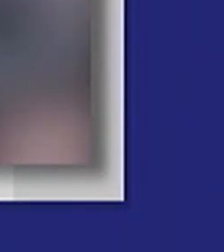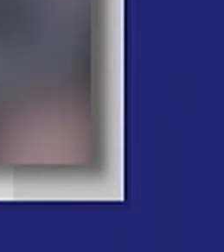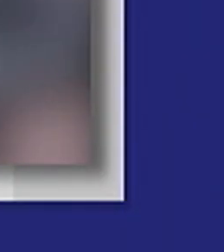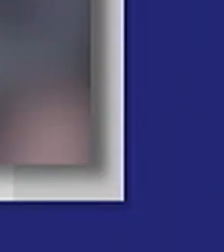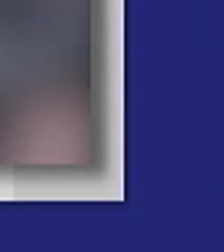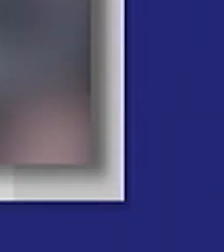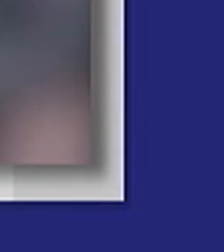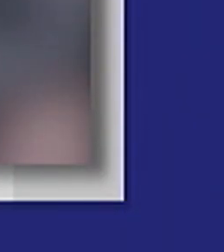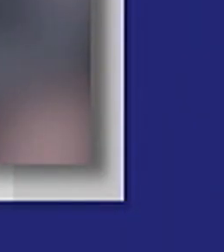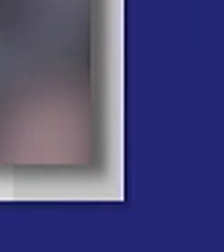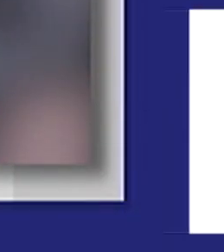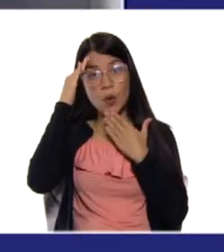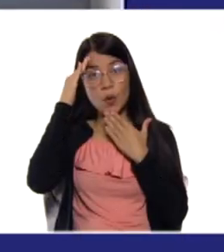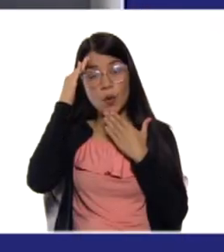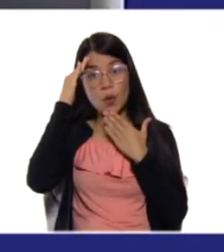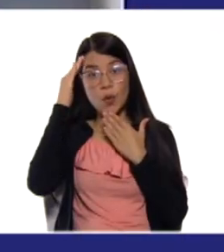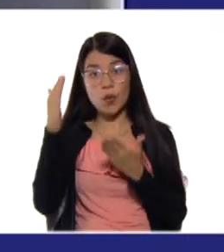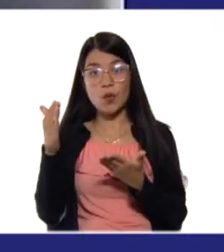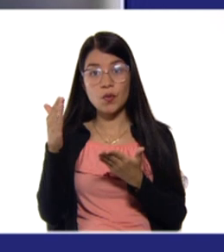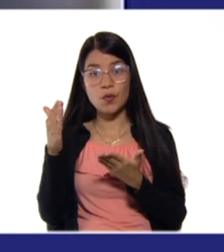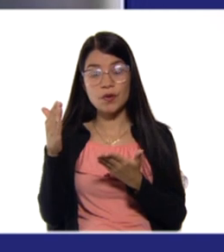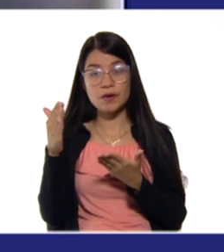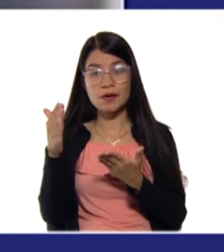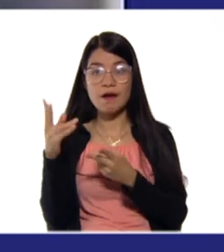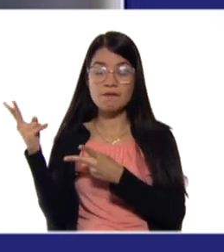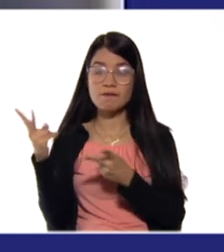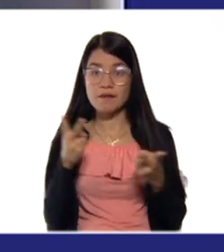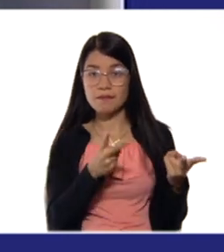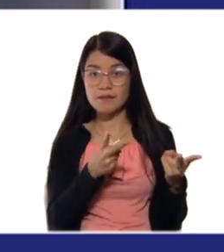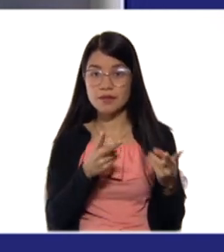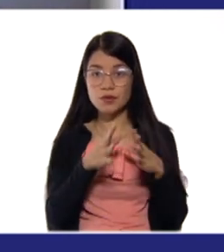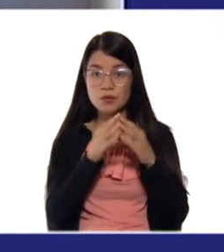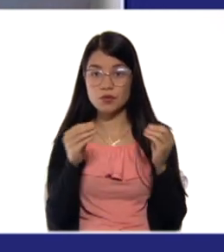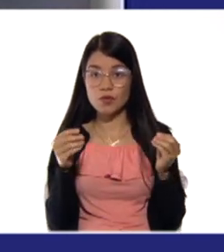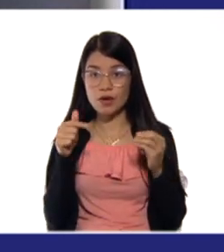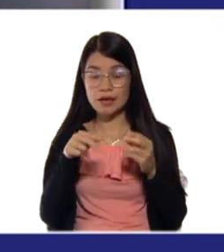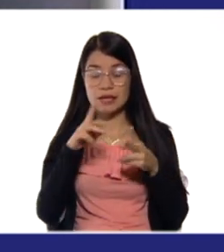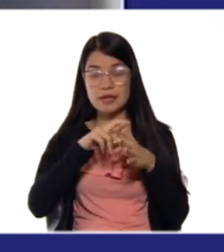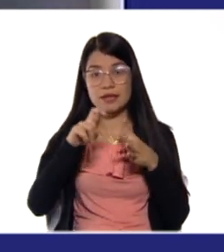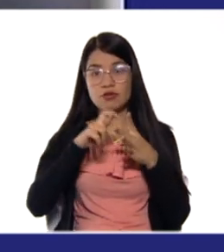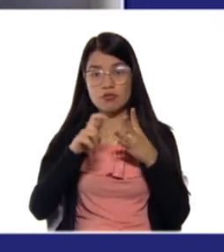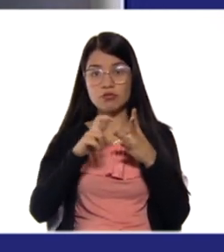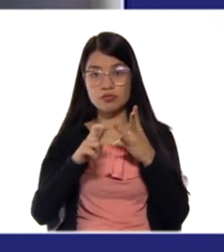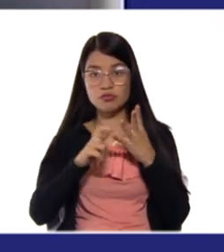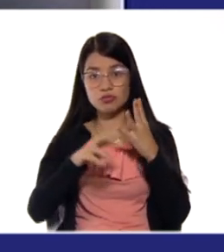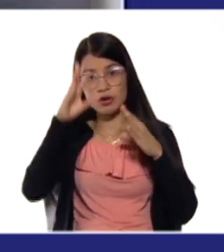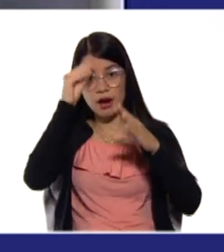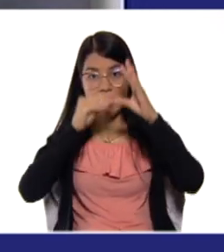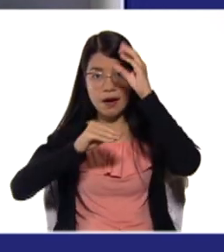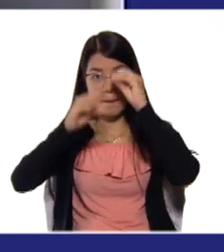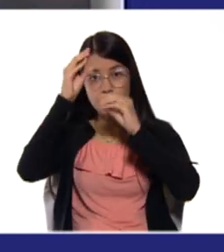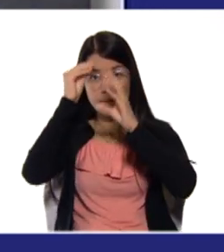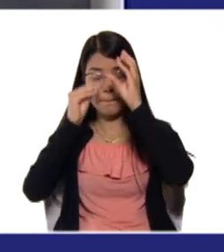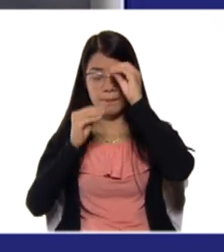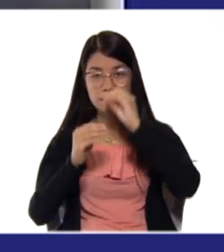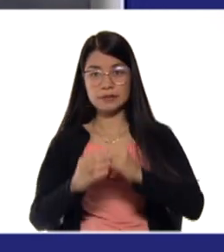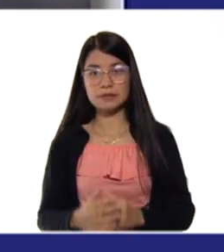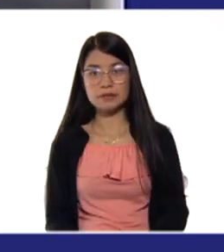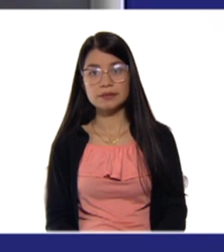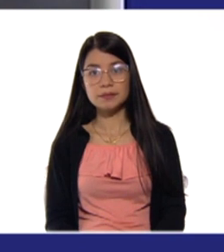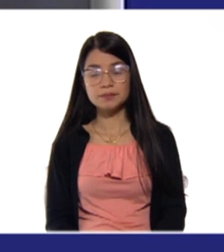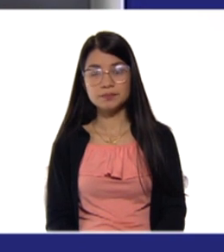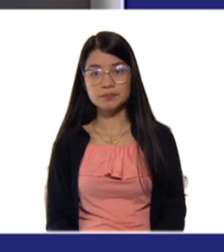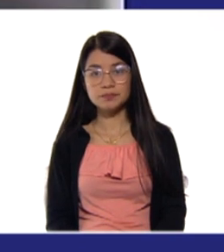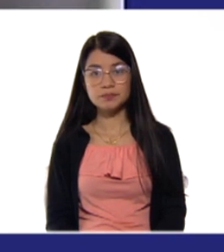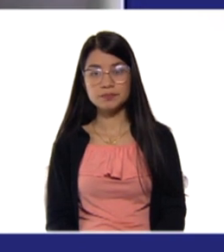Hola, bienvenidas y bienvenidos a tu sección recursos para el aprendizaje. Una vez más con